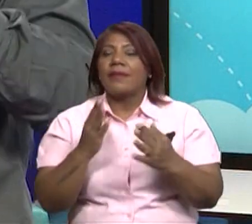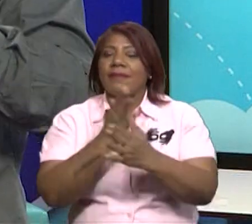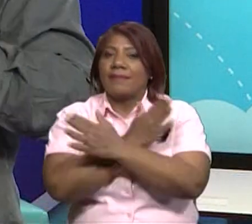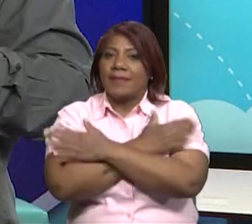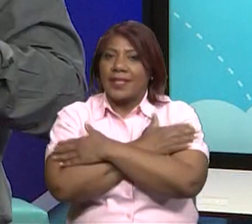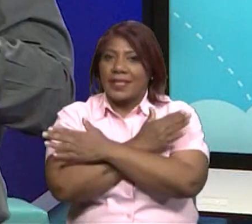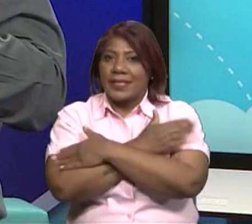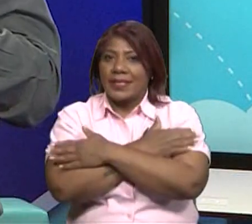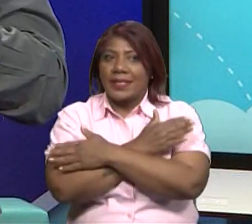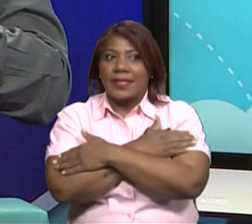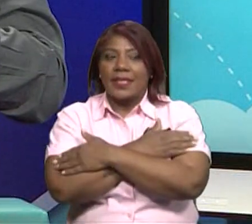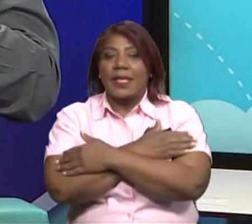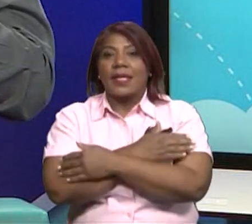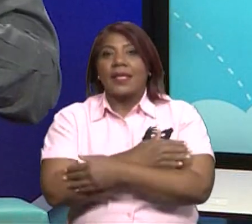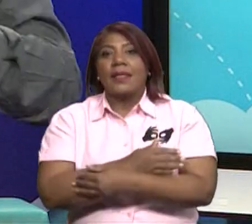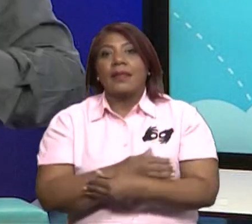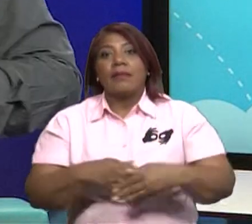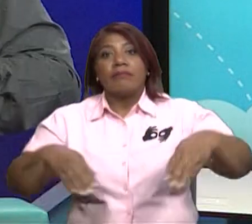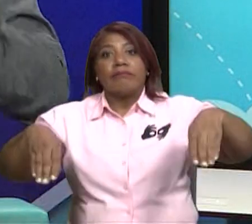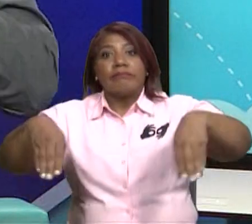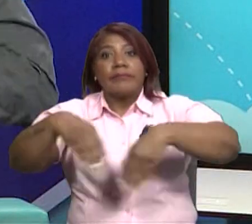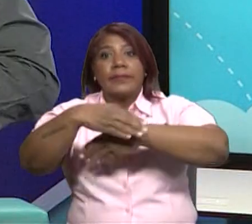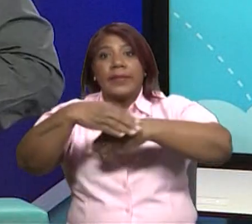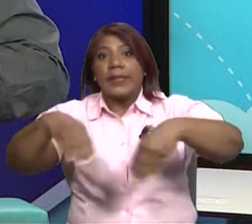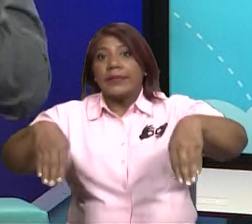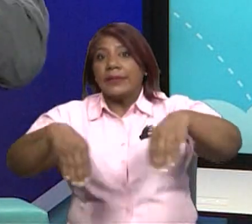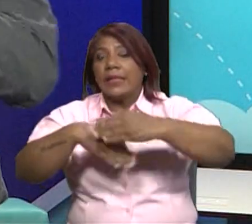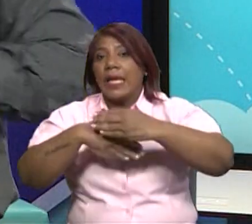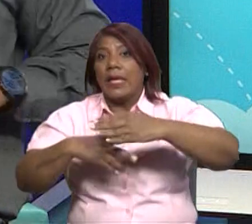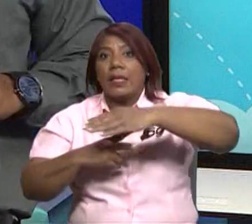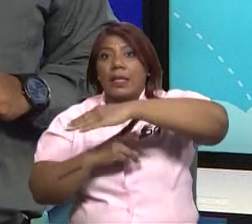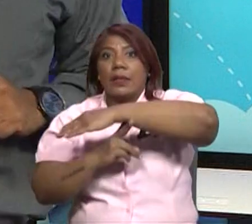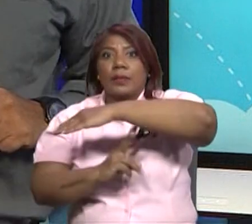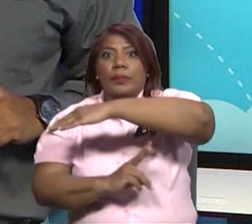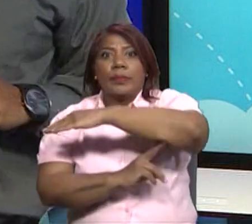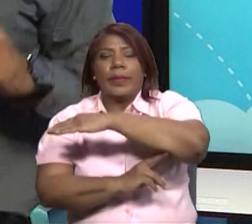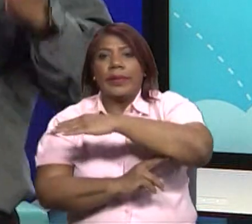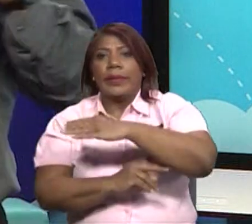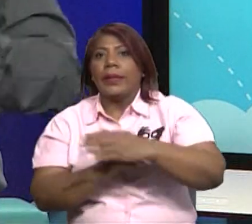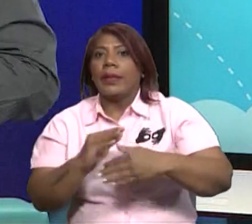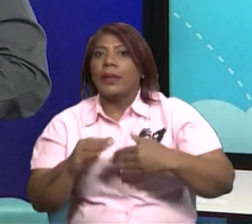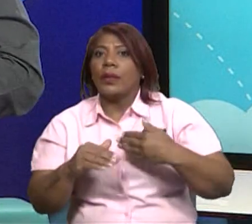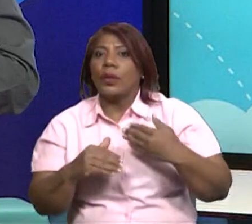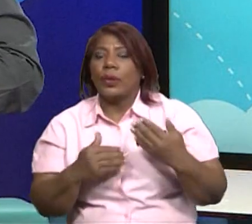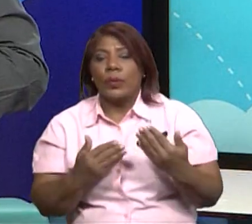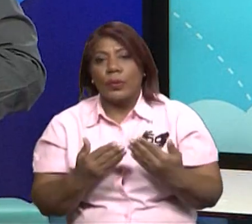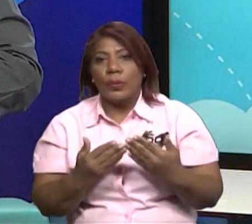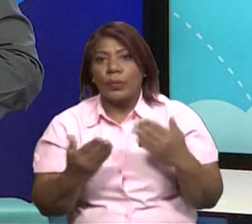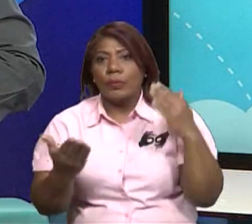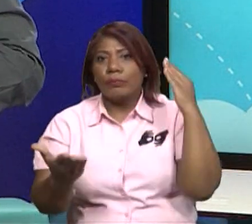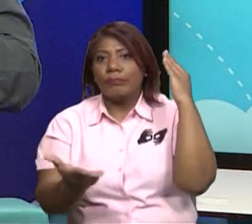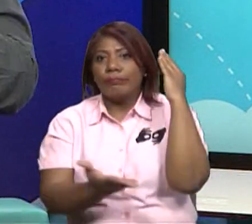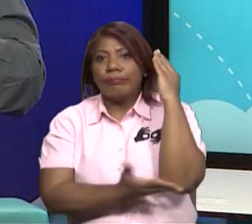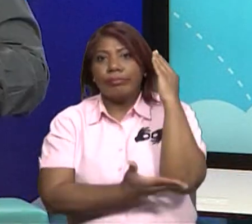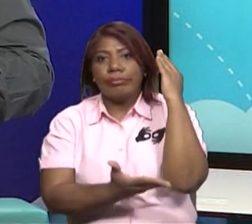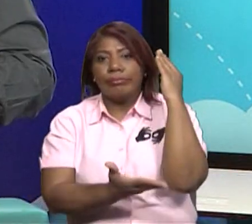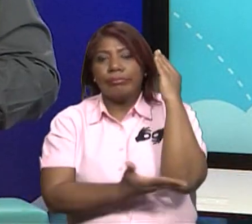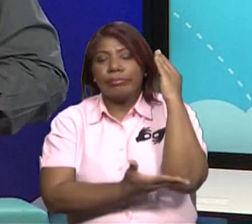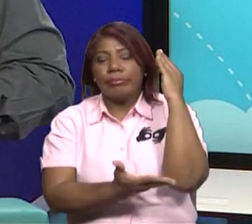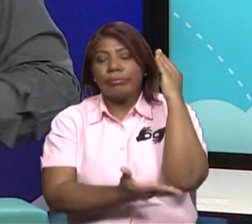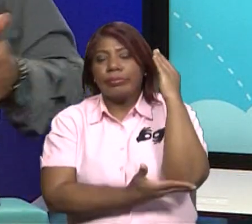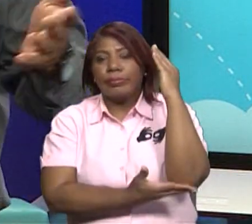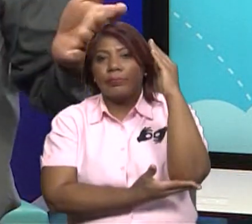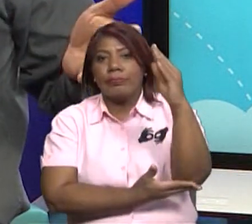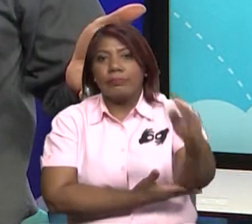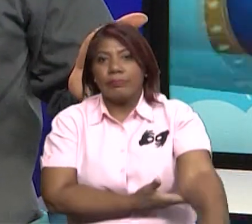pero igual para las carreteras y todo lo demás. Muy bien. Eso en cuanto a la fragmentación ya del hábitat. Ahora, mi querido